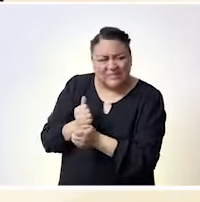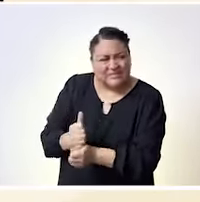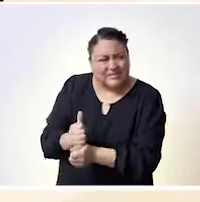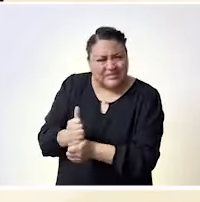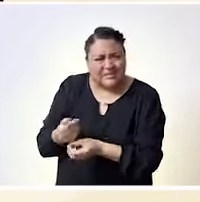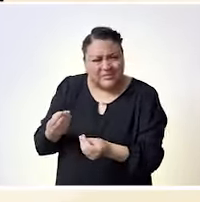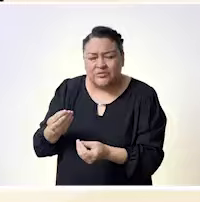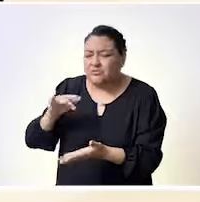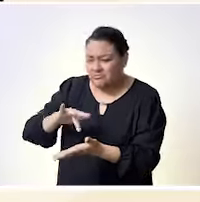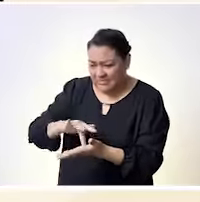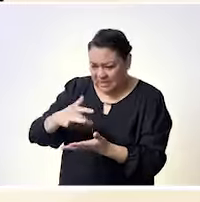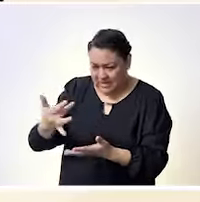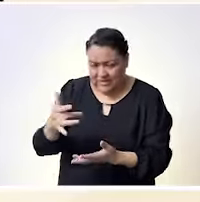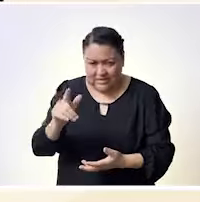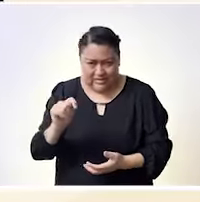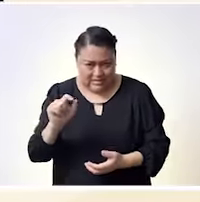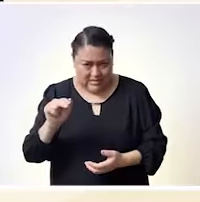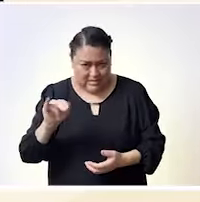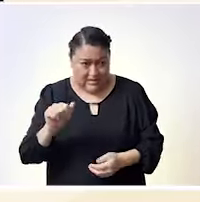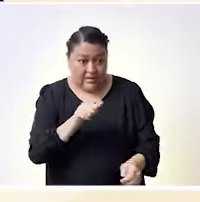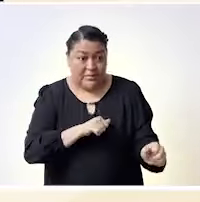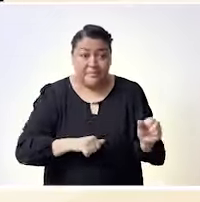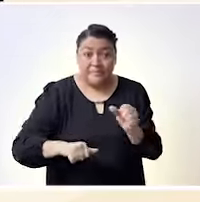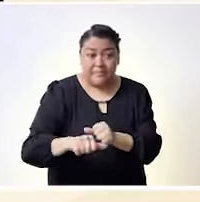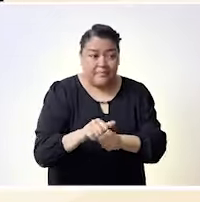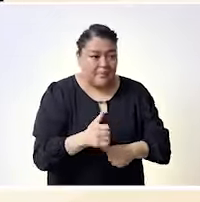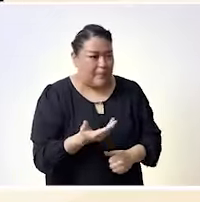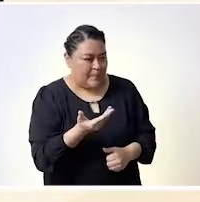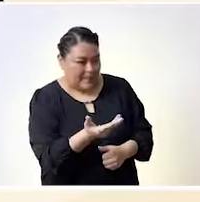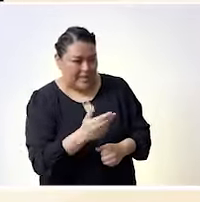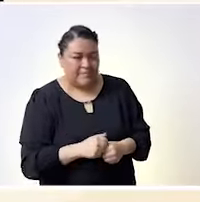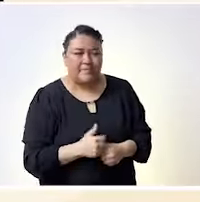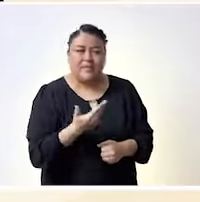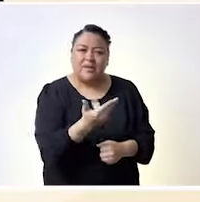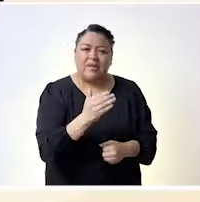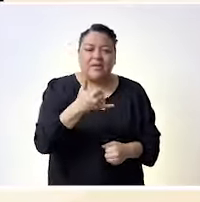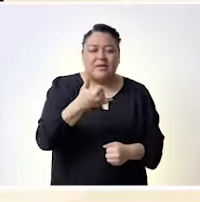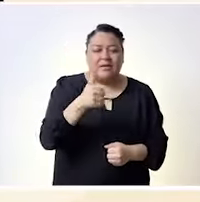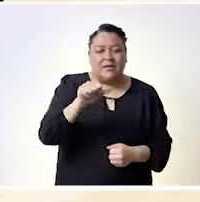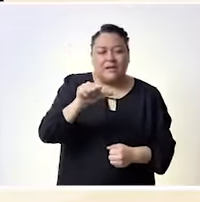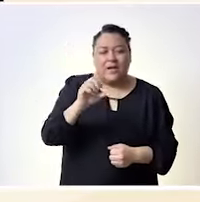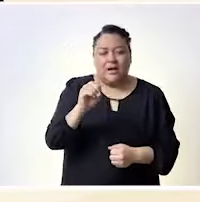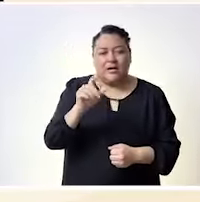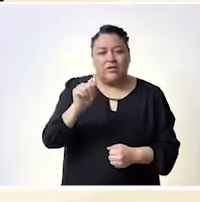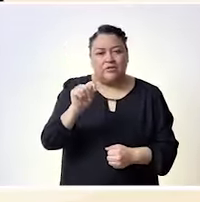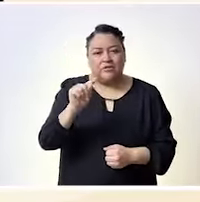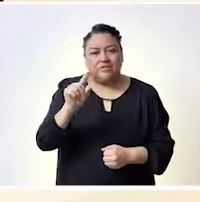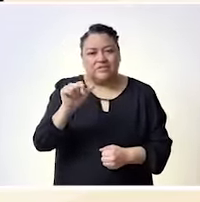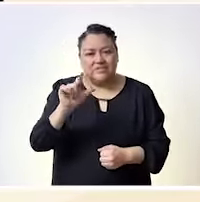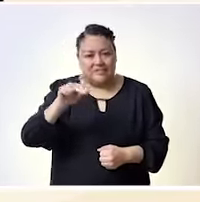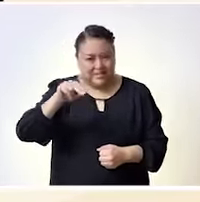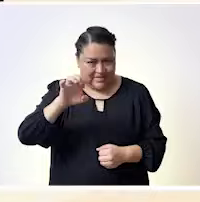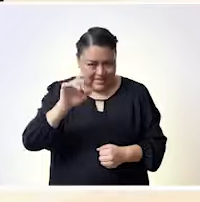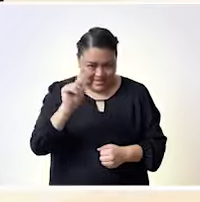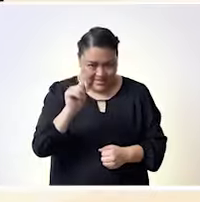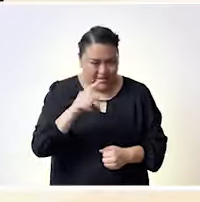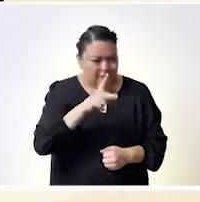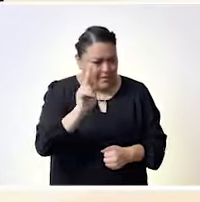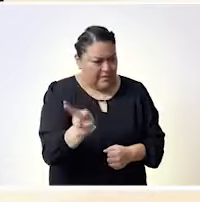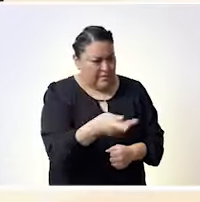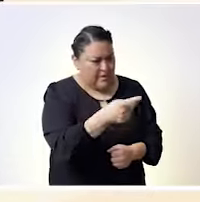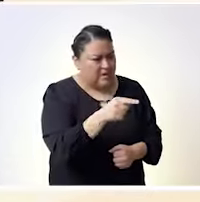capacidades, no tenemos derechos. Bien, todo esto es lo que se ha ido luchando a través de los años, cada quien desde su rámito,